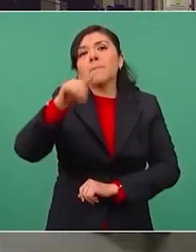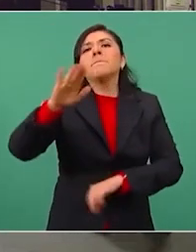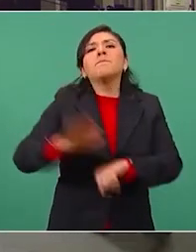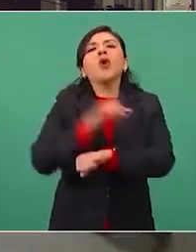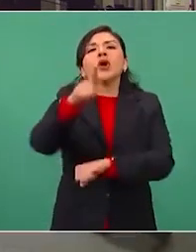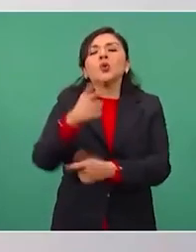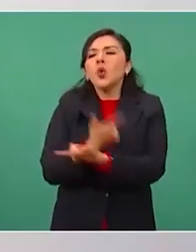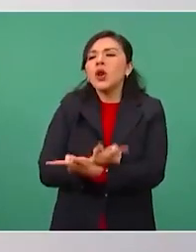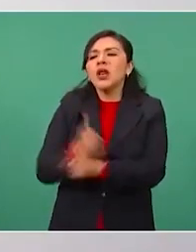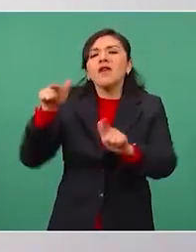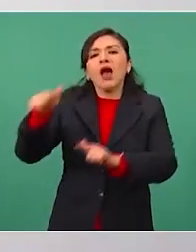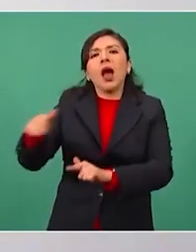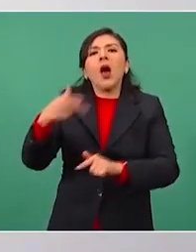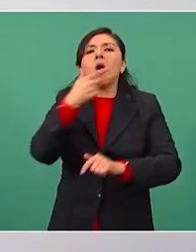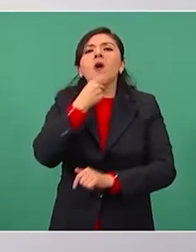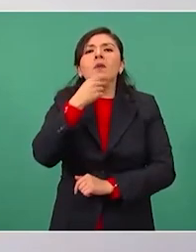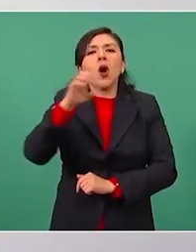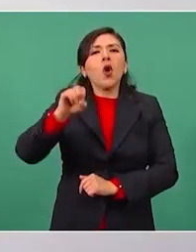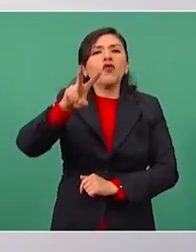muy especial